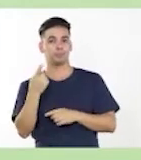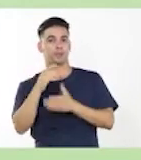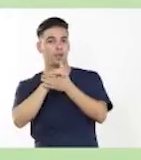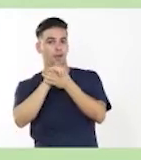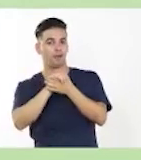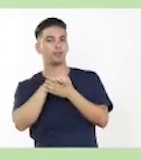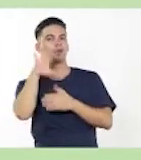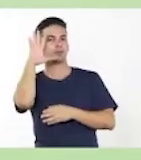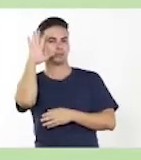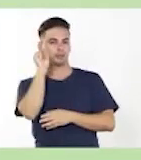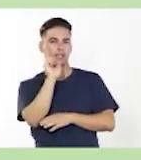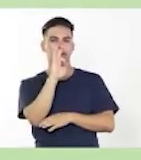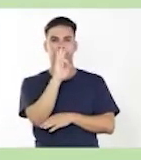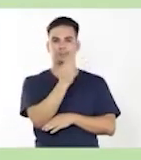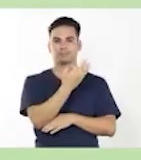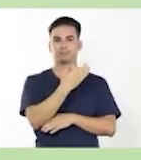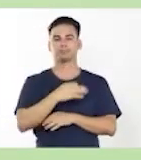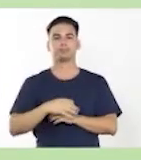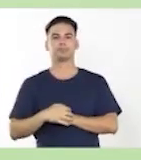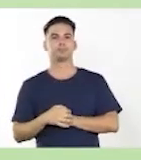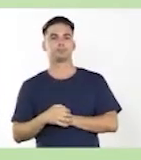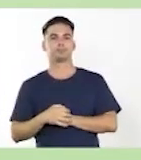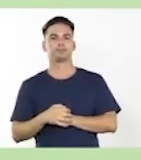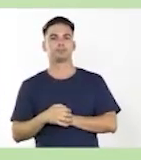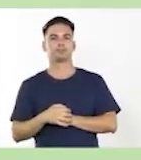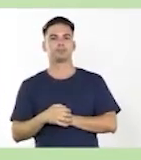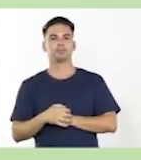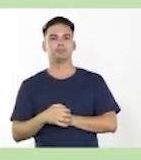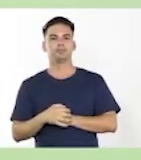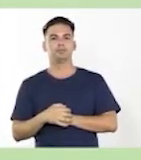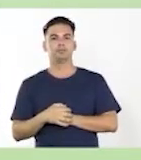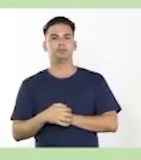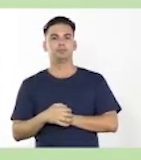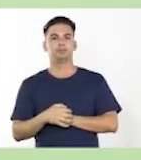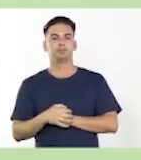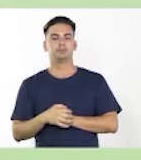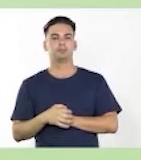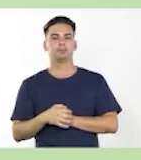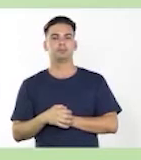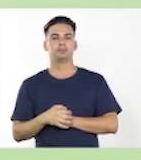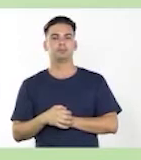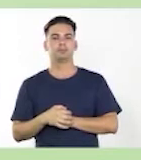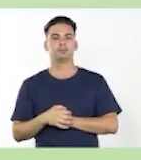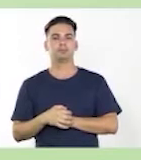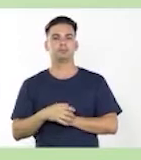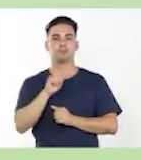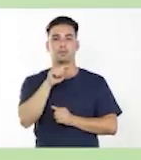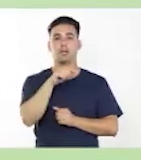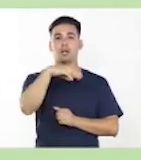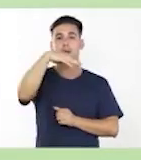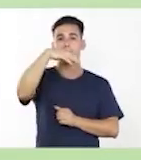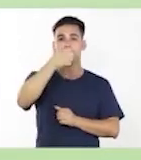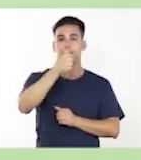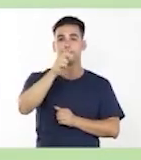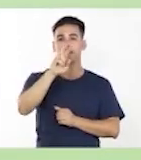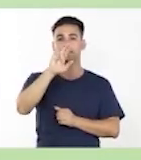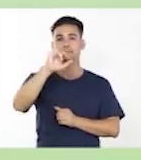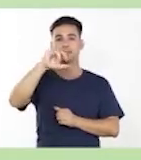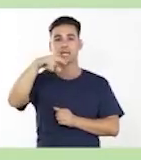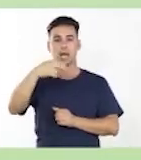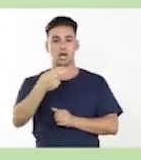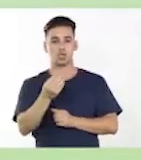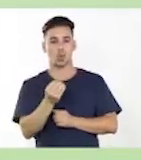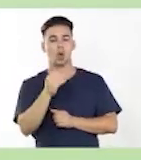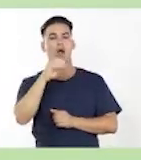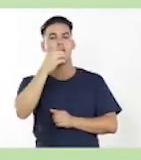martianos está modificando a argumentos. Que es, martiano es el adjetivo.